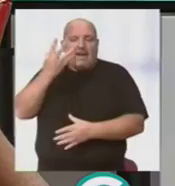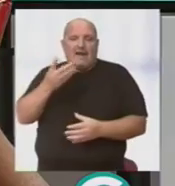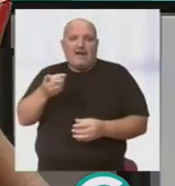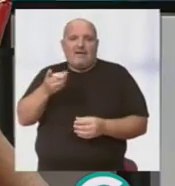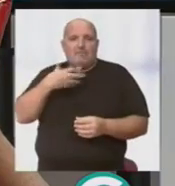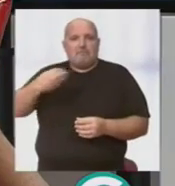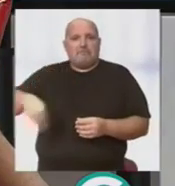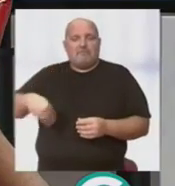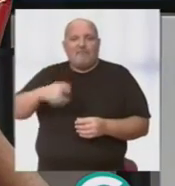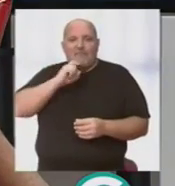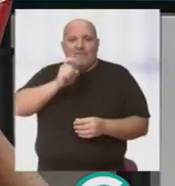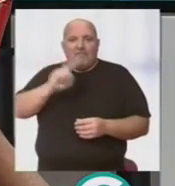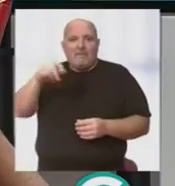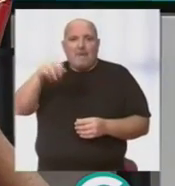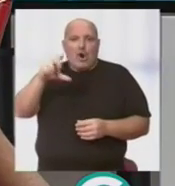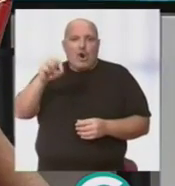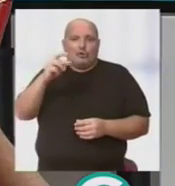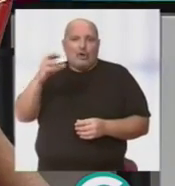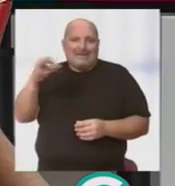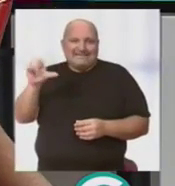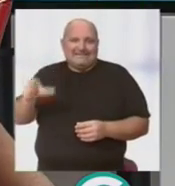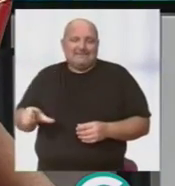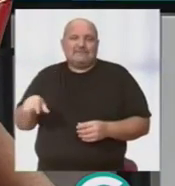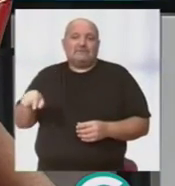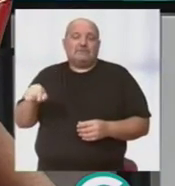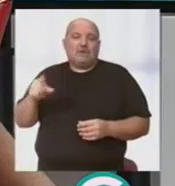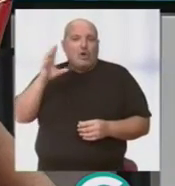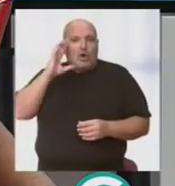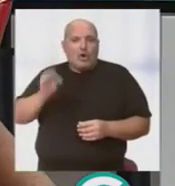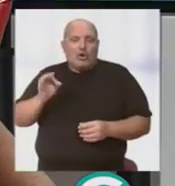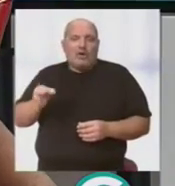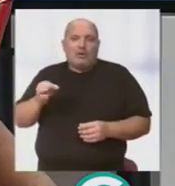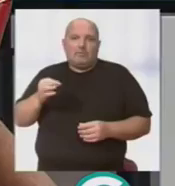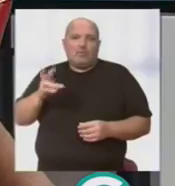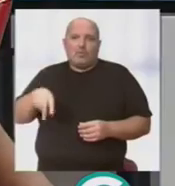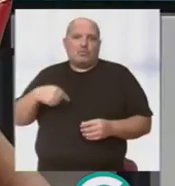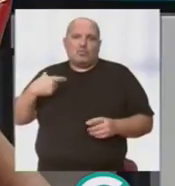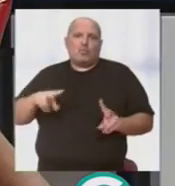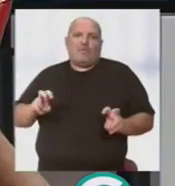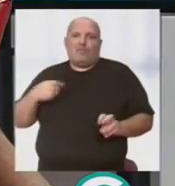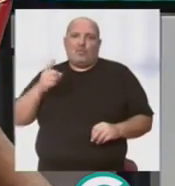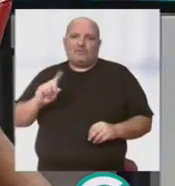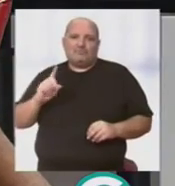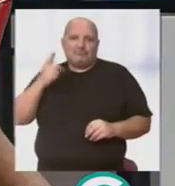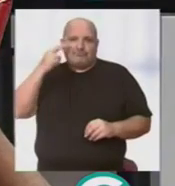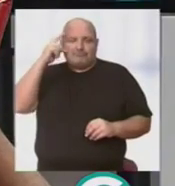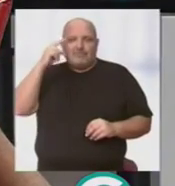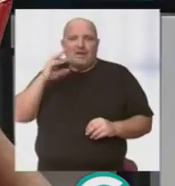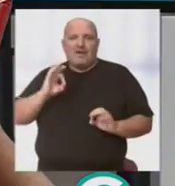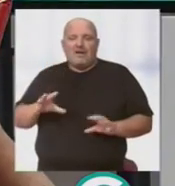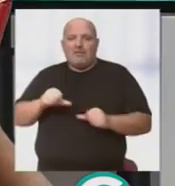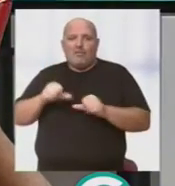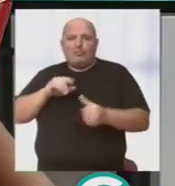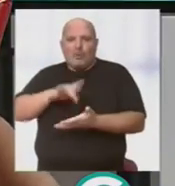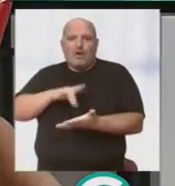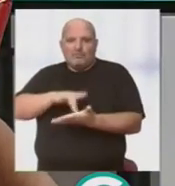presidente fundador, Manolo Torres, y bueno, y lógicamente yo por lo menos no soy nuevo en absoluto. Siempre hemos estado al